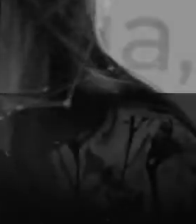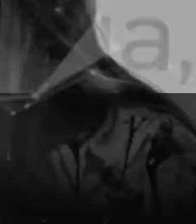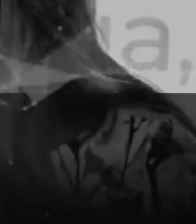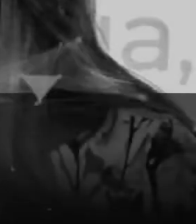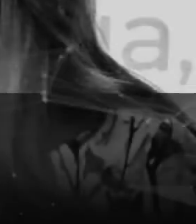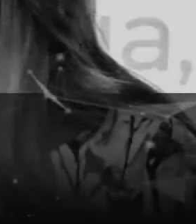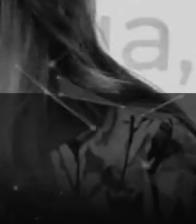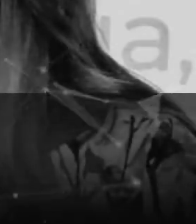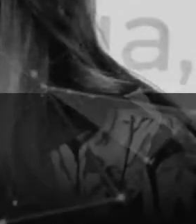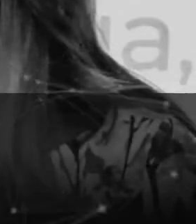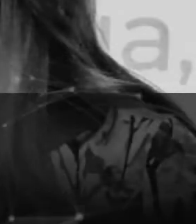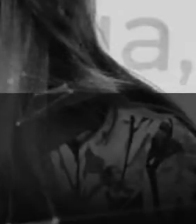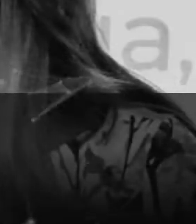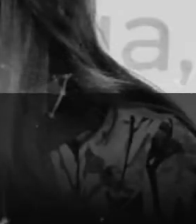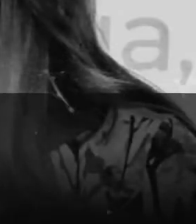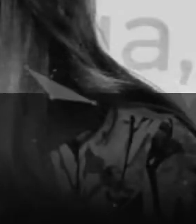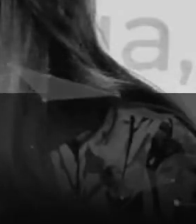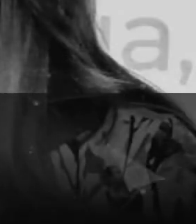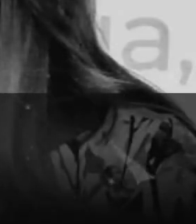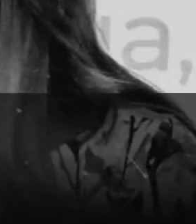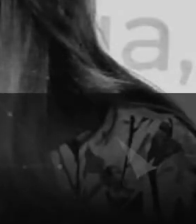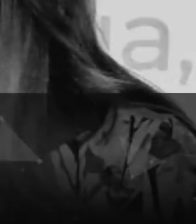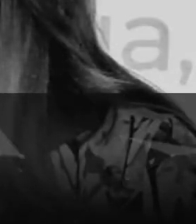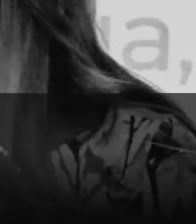Escucha Diario Noticias.